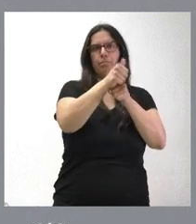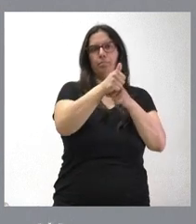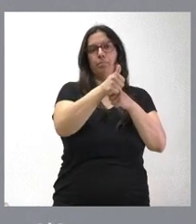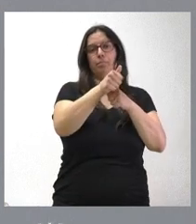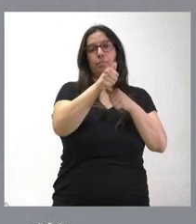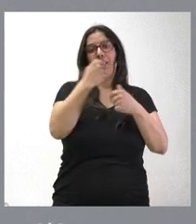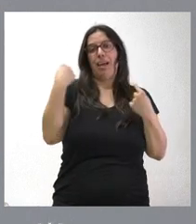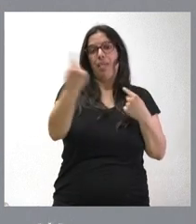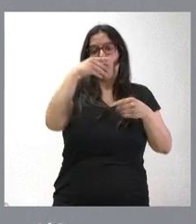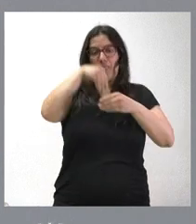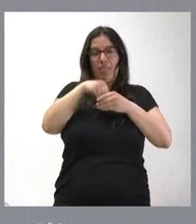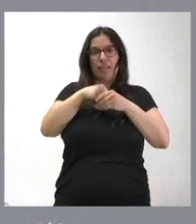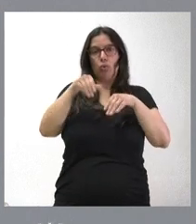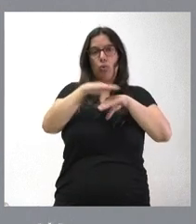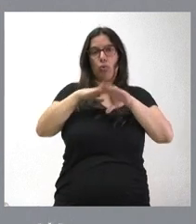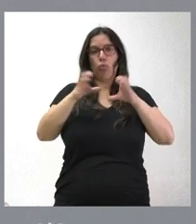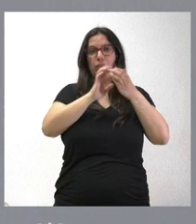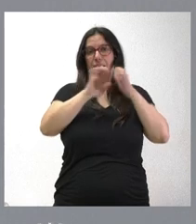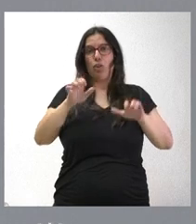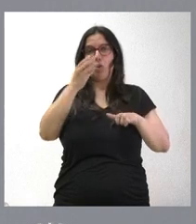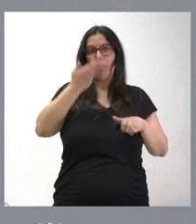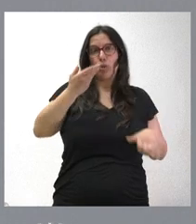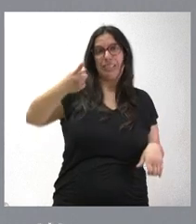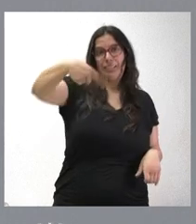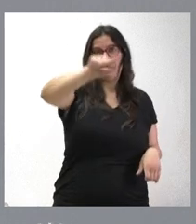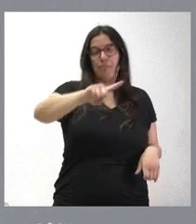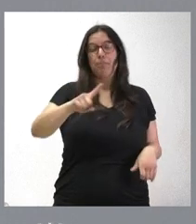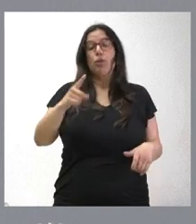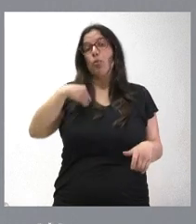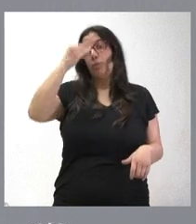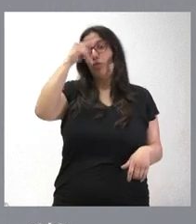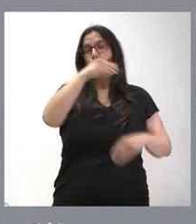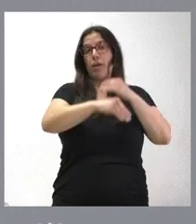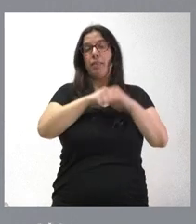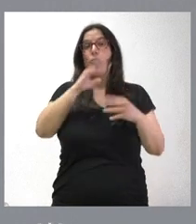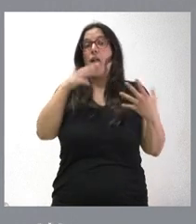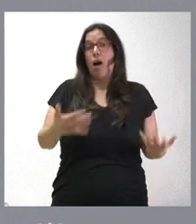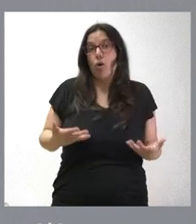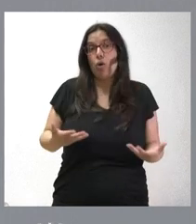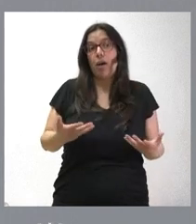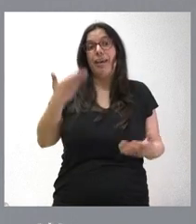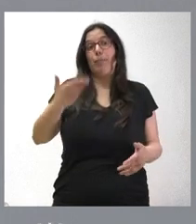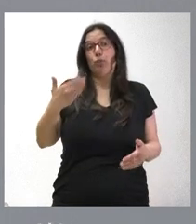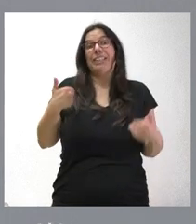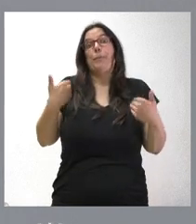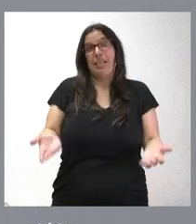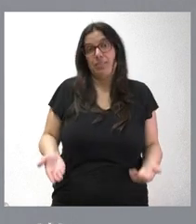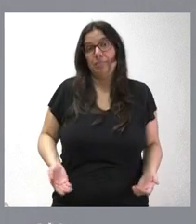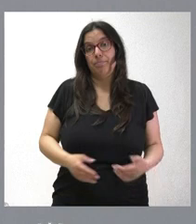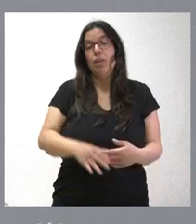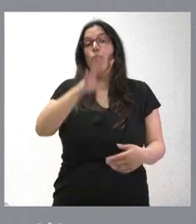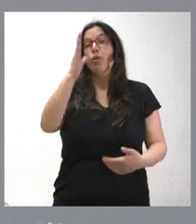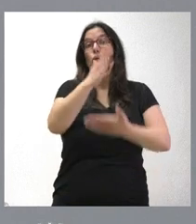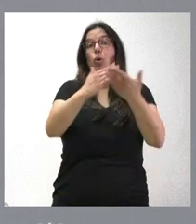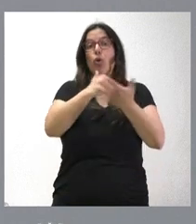personas que formamos parte de la Junta de Castilla y León. Yo creo que esto es lo que hacemos. Y ahora con más importancia todavía, porque a las comunidades